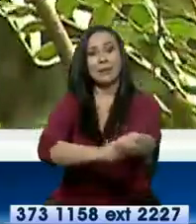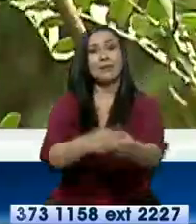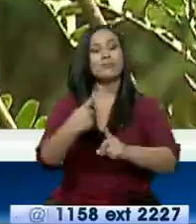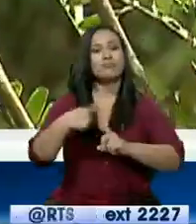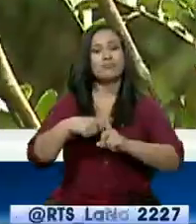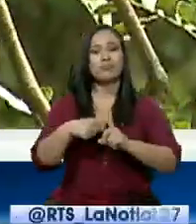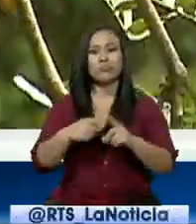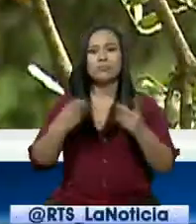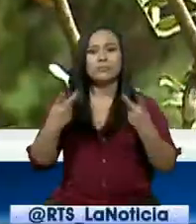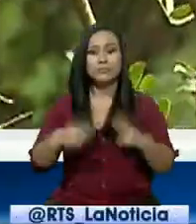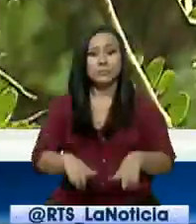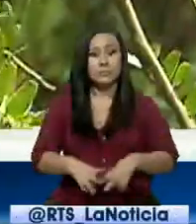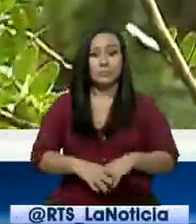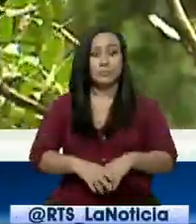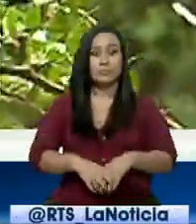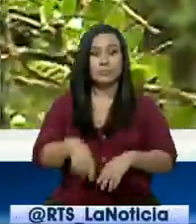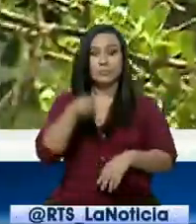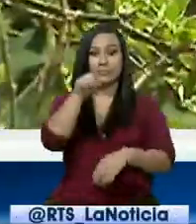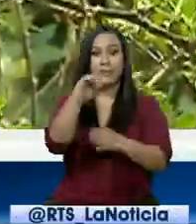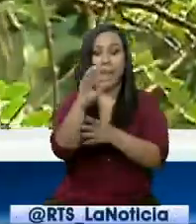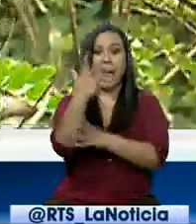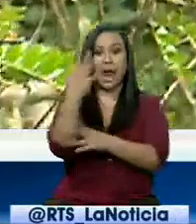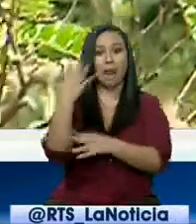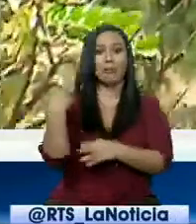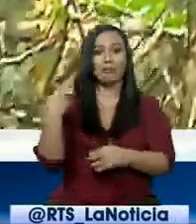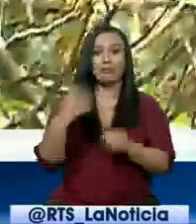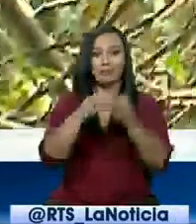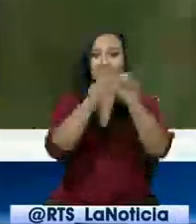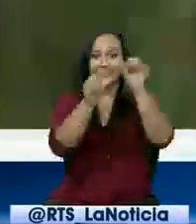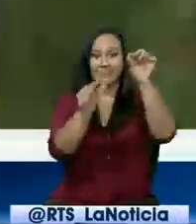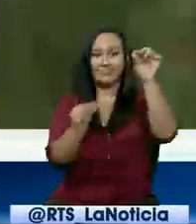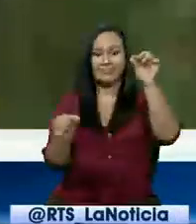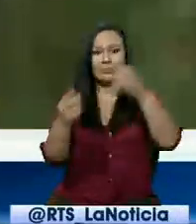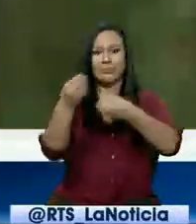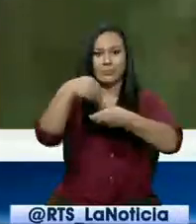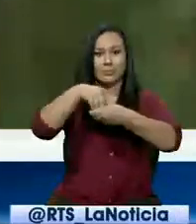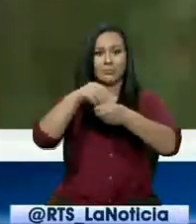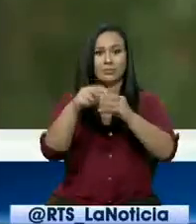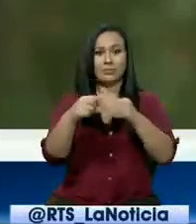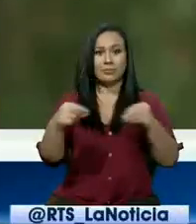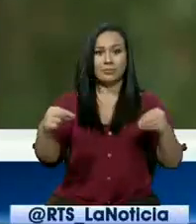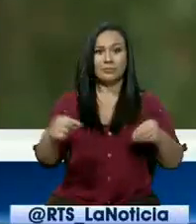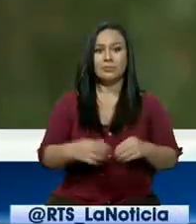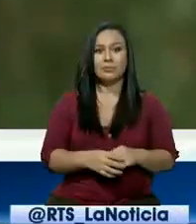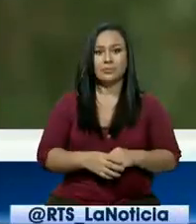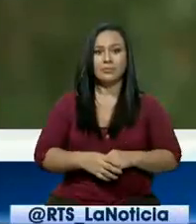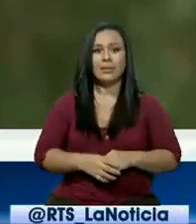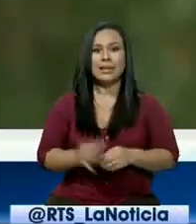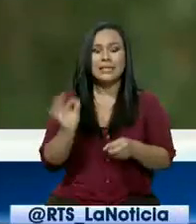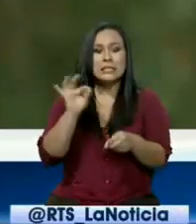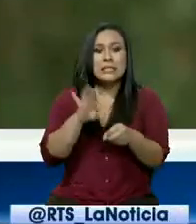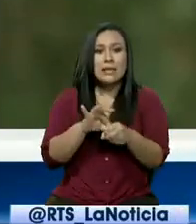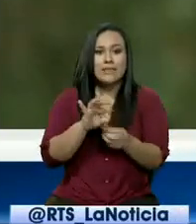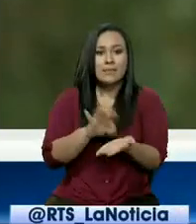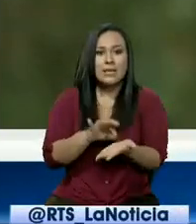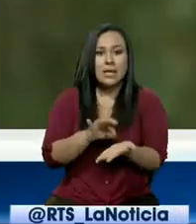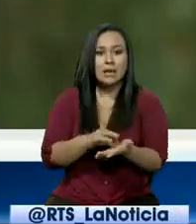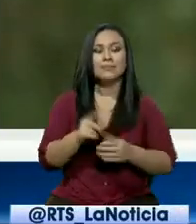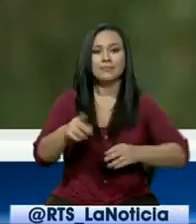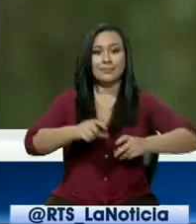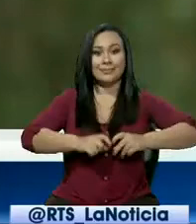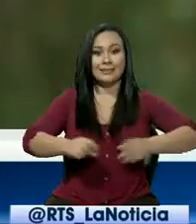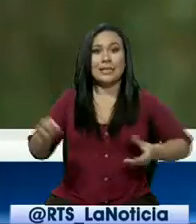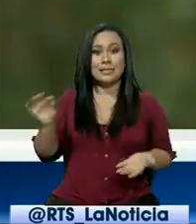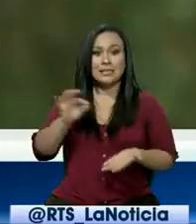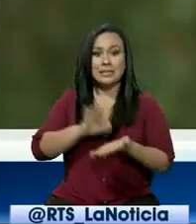también en este árbol tenemos unas vainas. Y dentro de sus vainitas, las semillas. Y con esas semillas